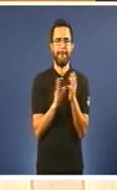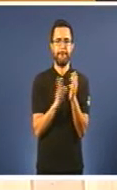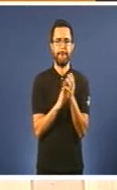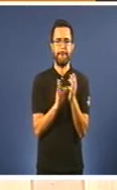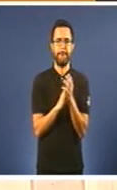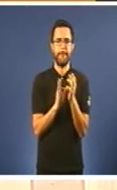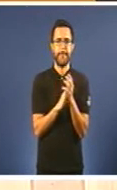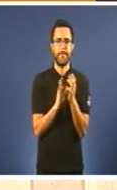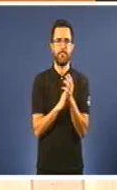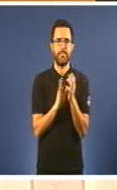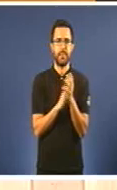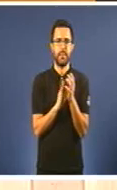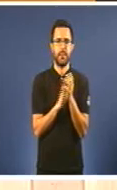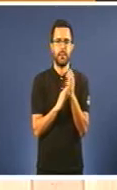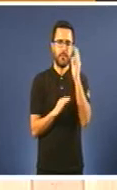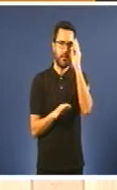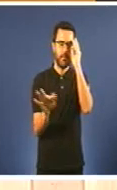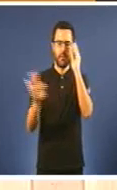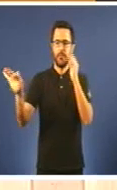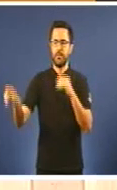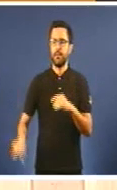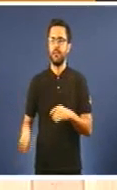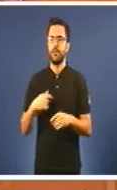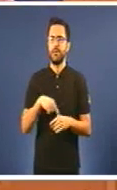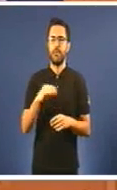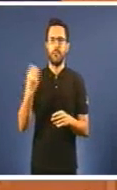Aplausos Ten a palabra o presidente de Asunta